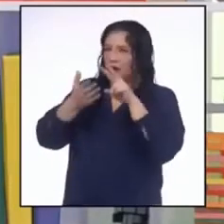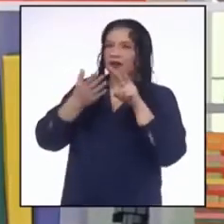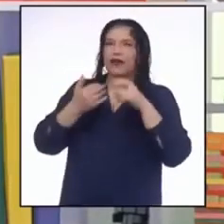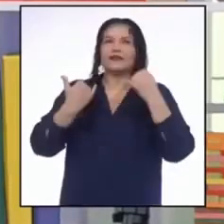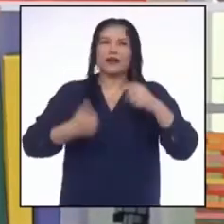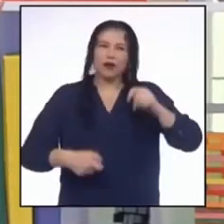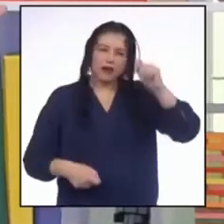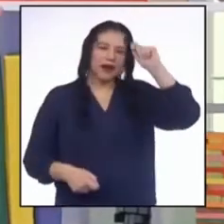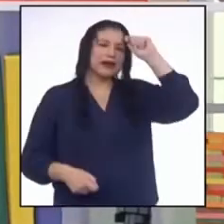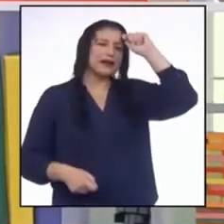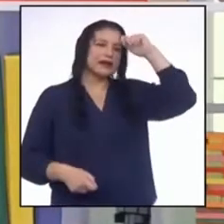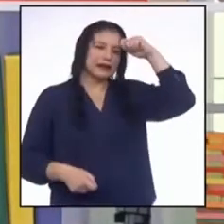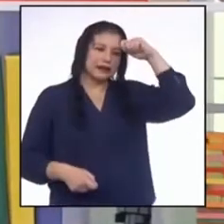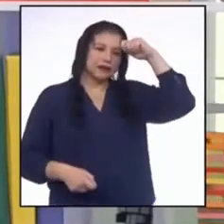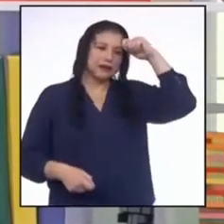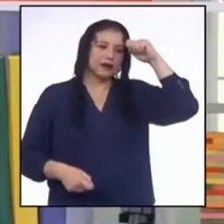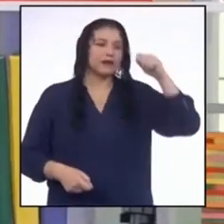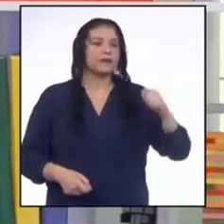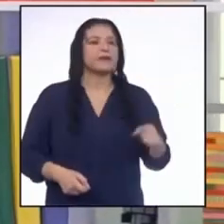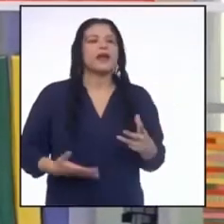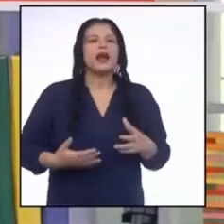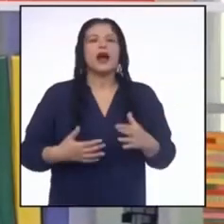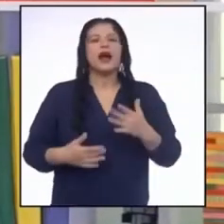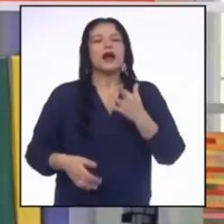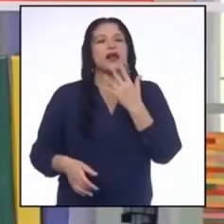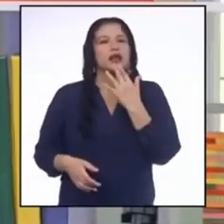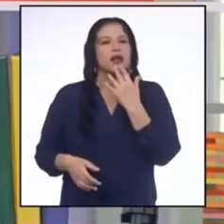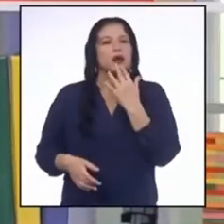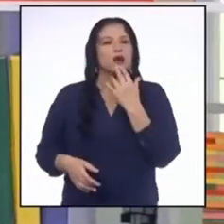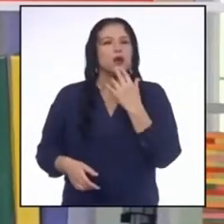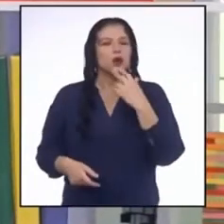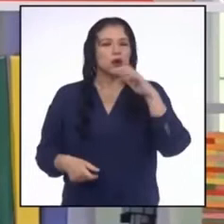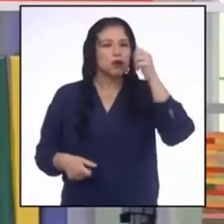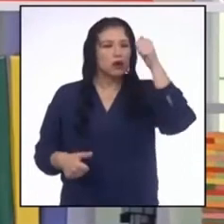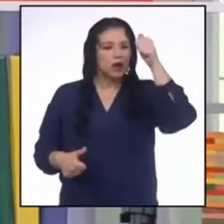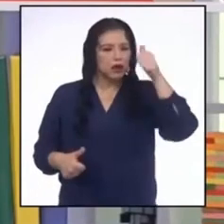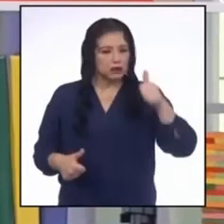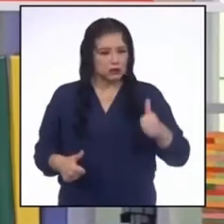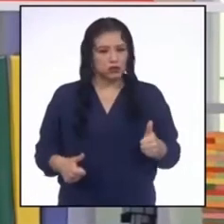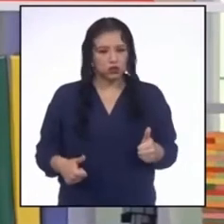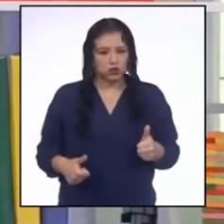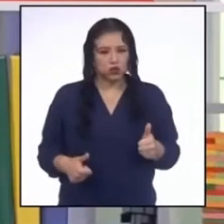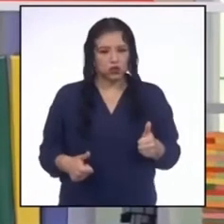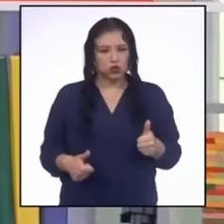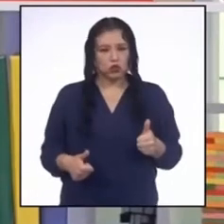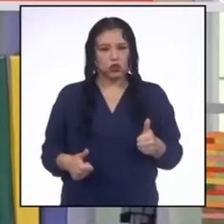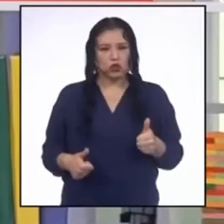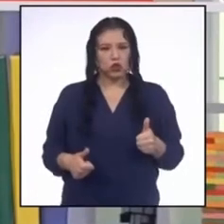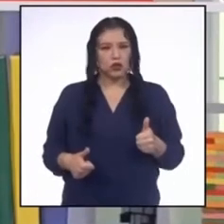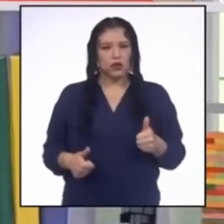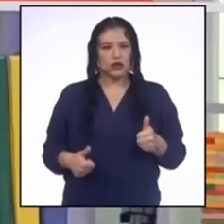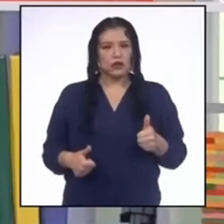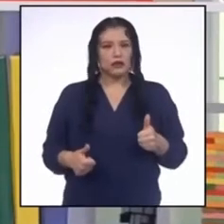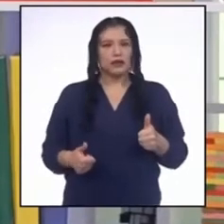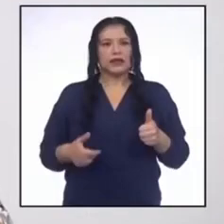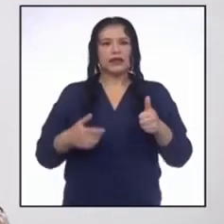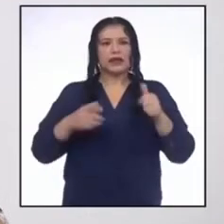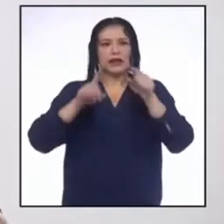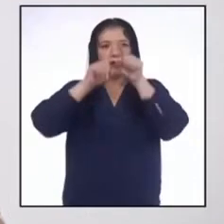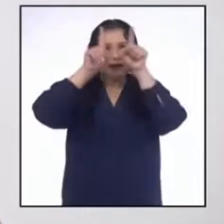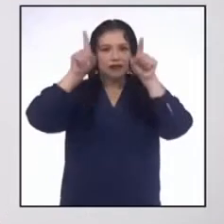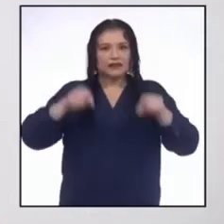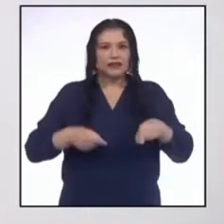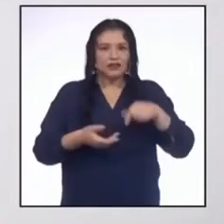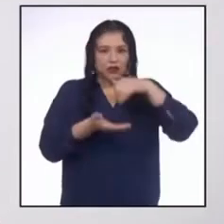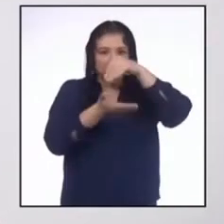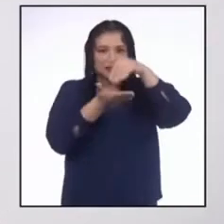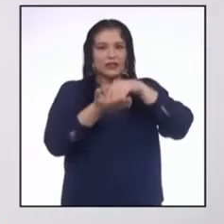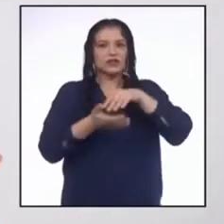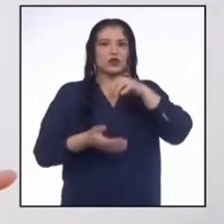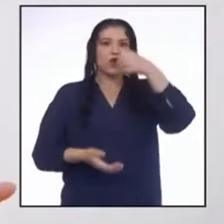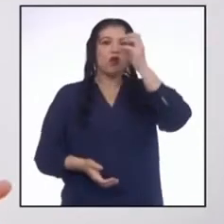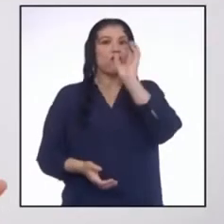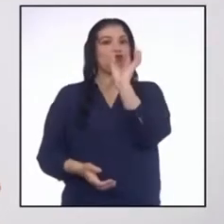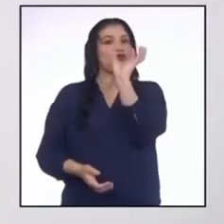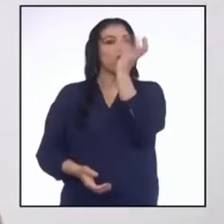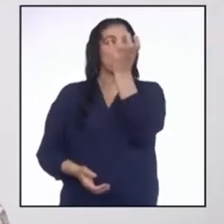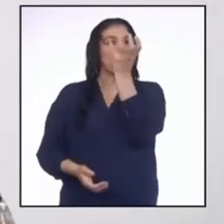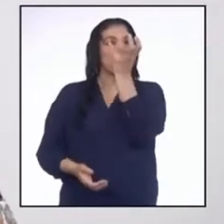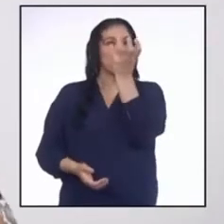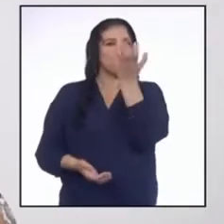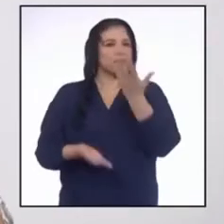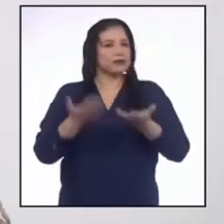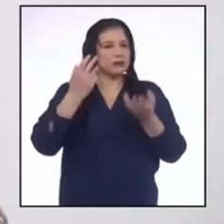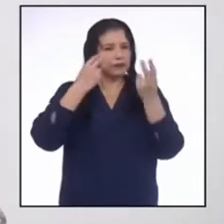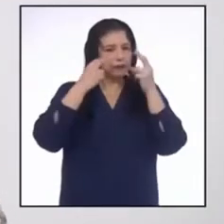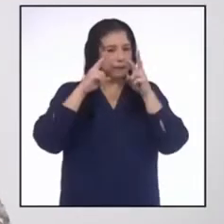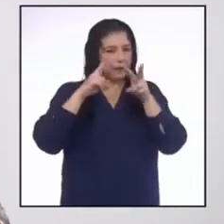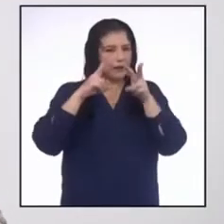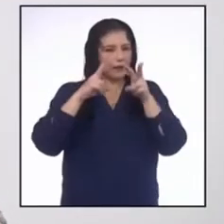Hasta ahora lo recuerdo. Era de color azul con un foco en el medio. Tal vez te refieras a este